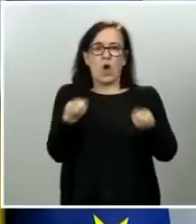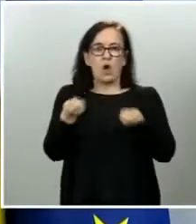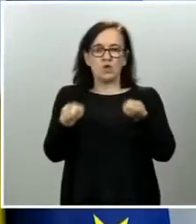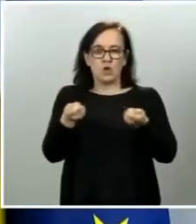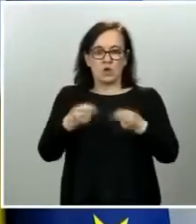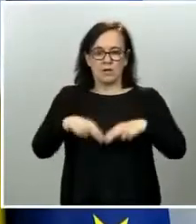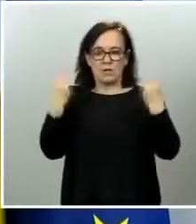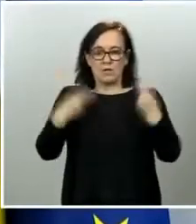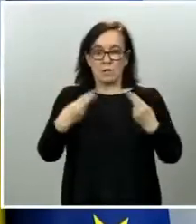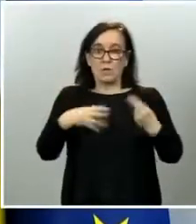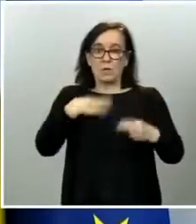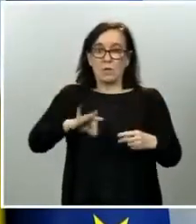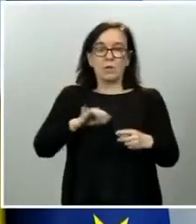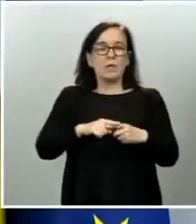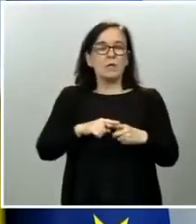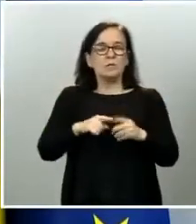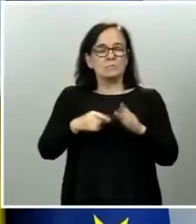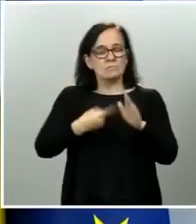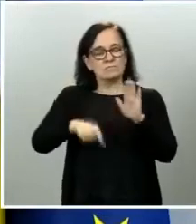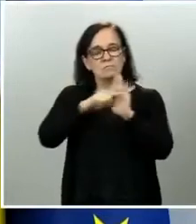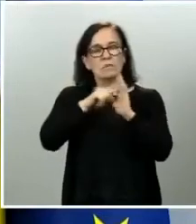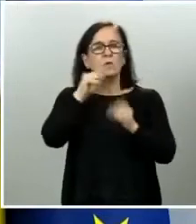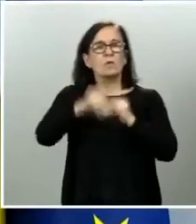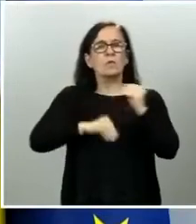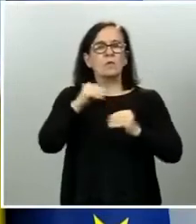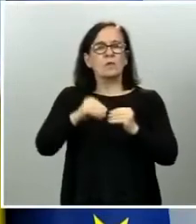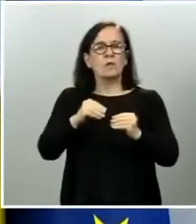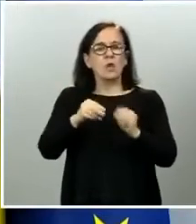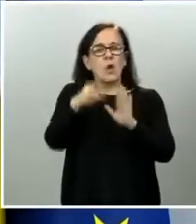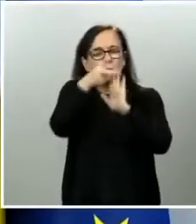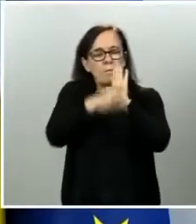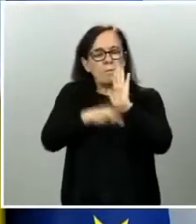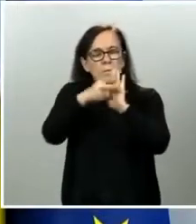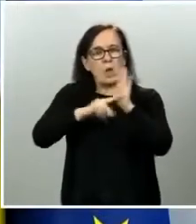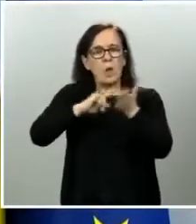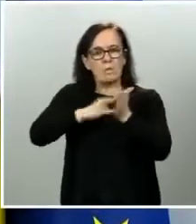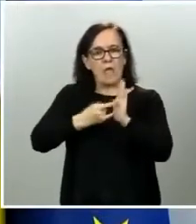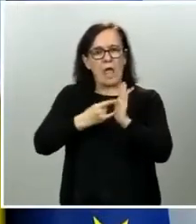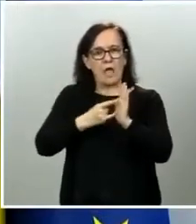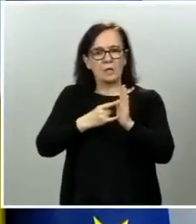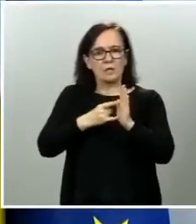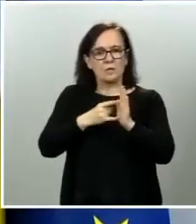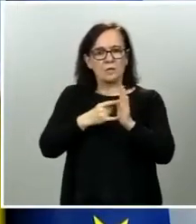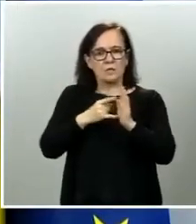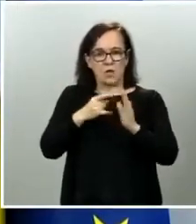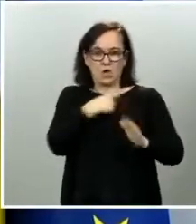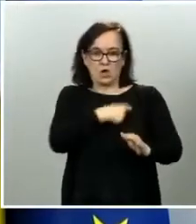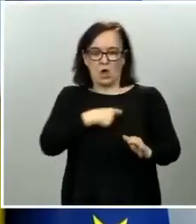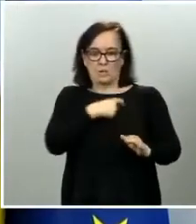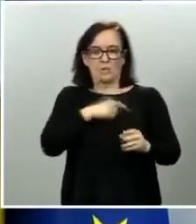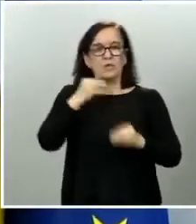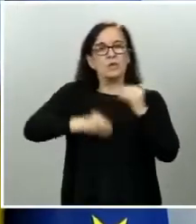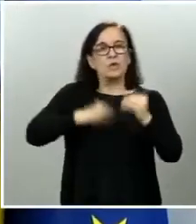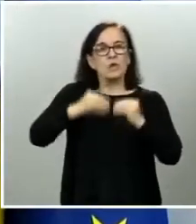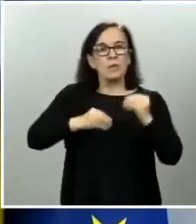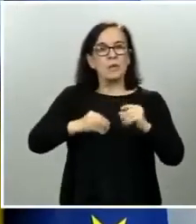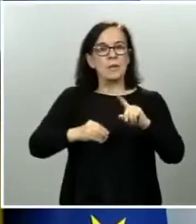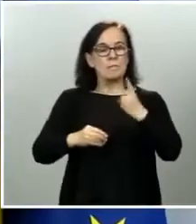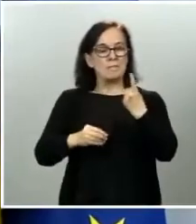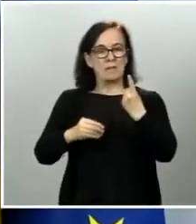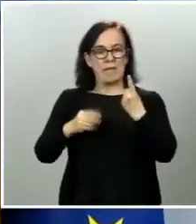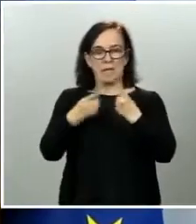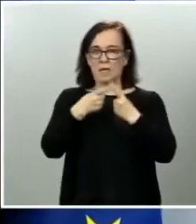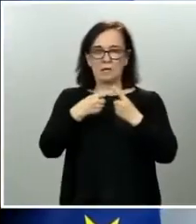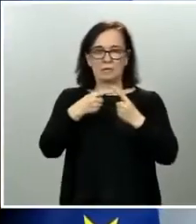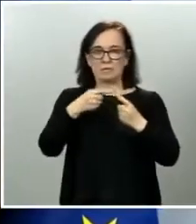factible el principio y ellos hicieron un protocolo, un planning desde la propia Comisión, donde se establecía que el primer criterio a